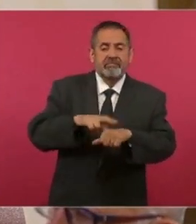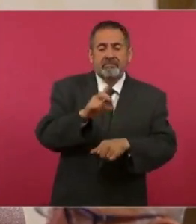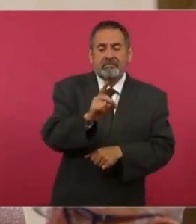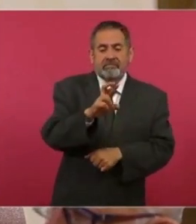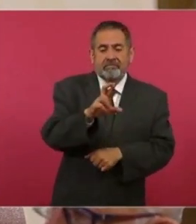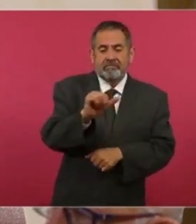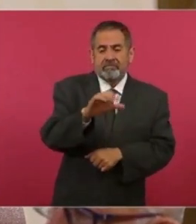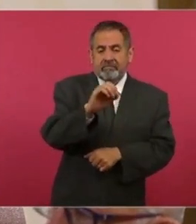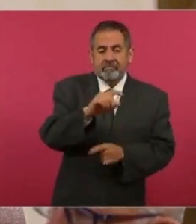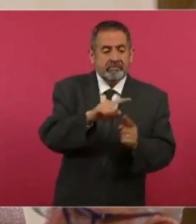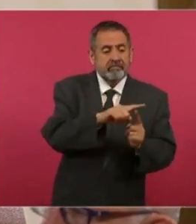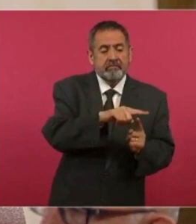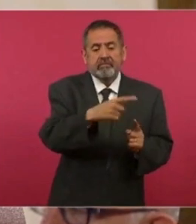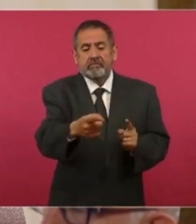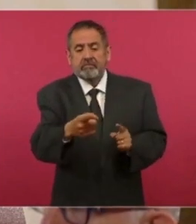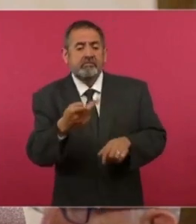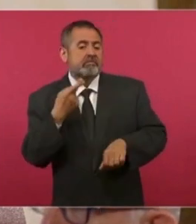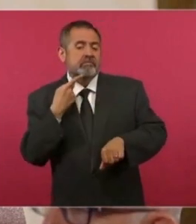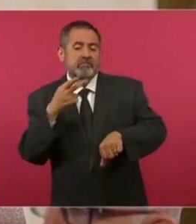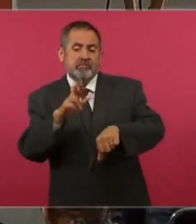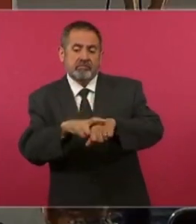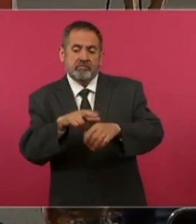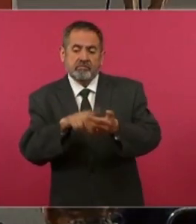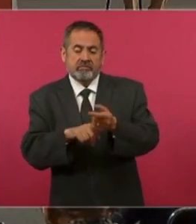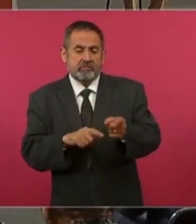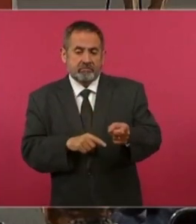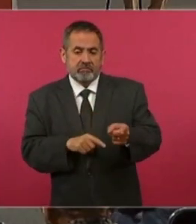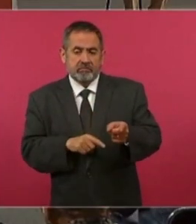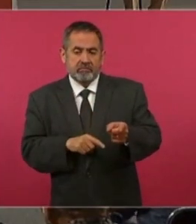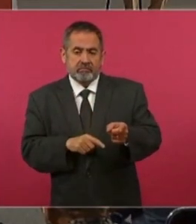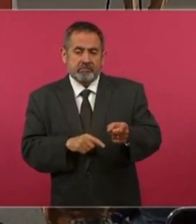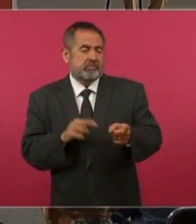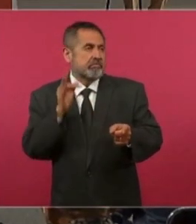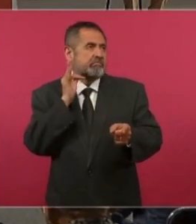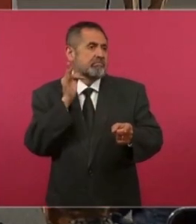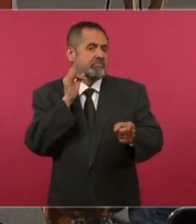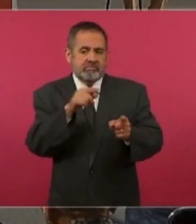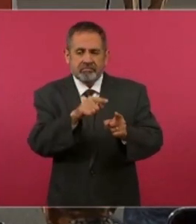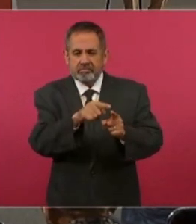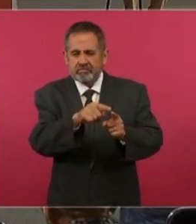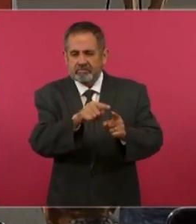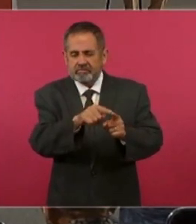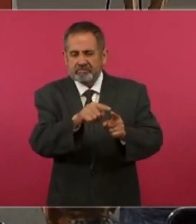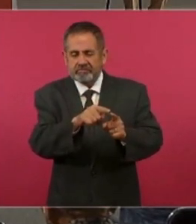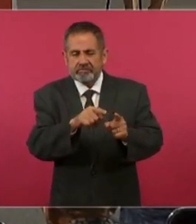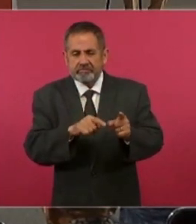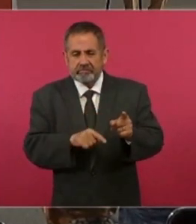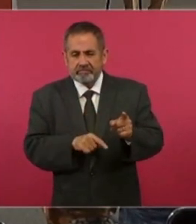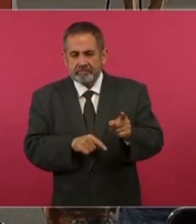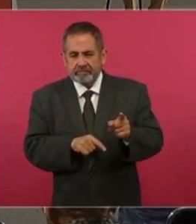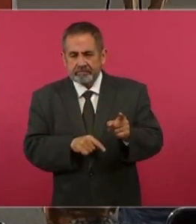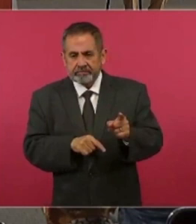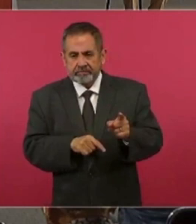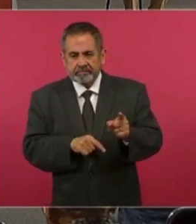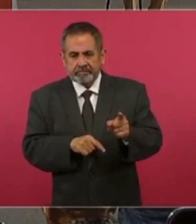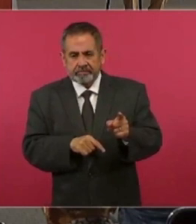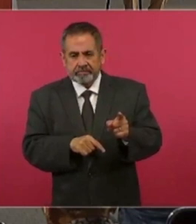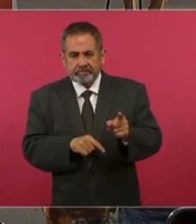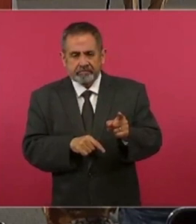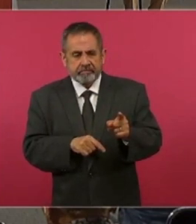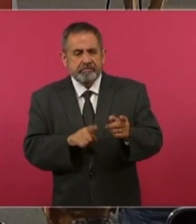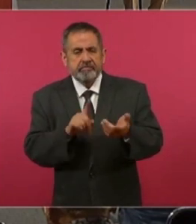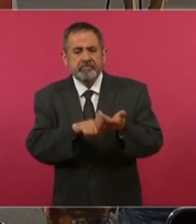un procurador, un fiscal que está